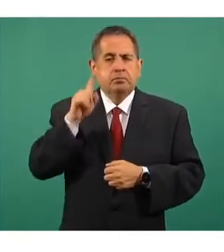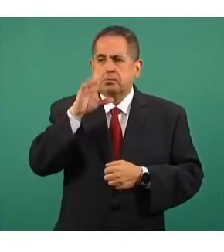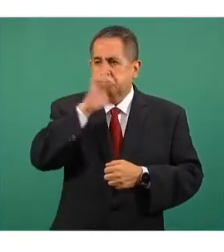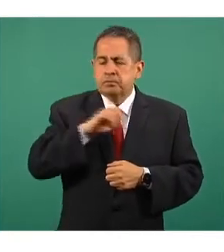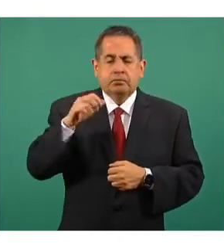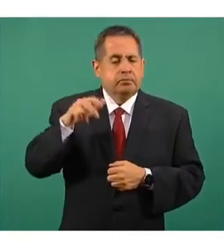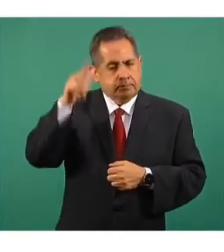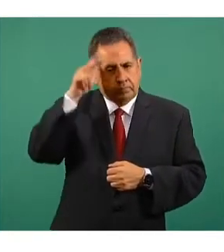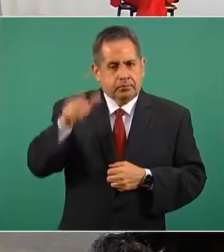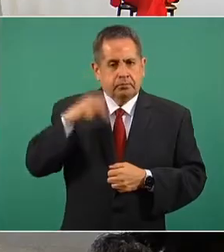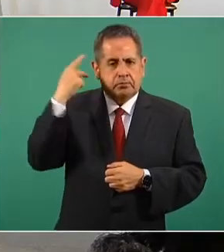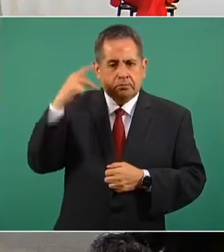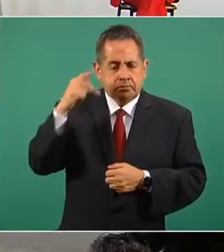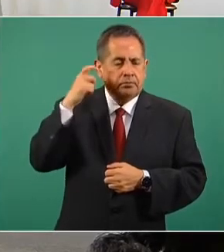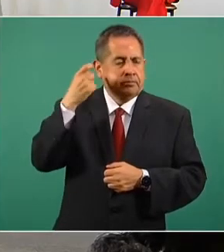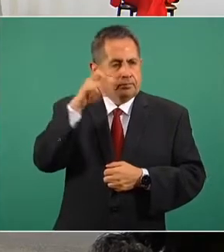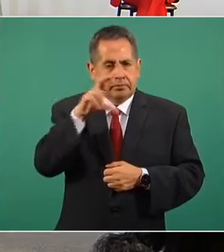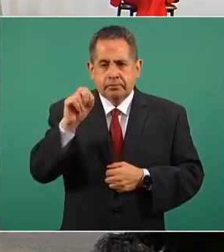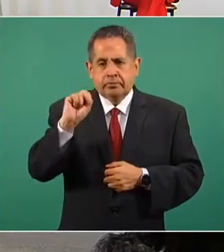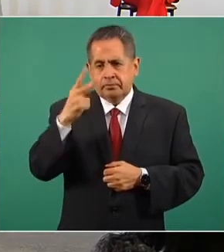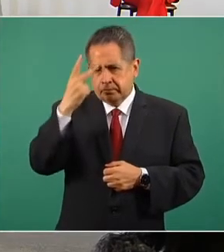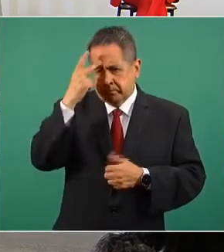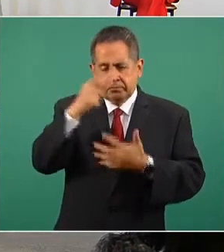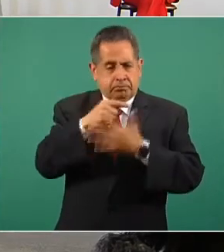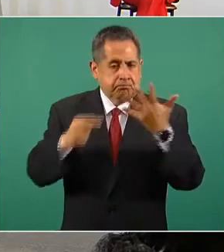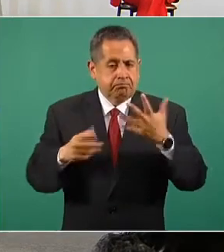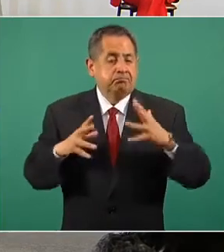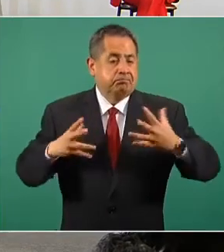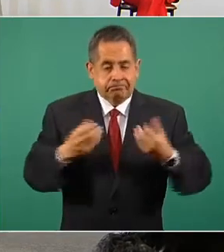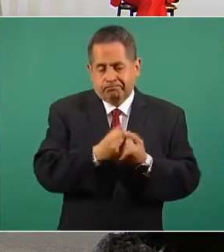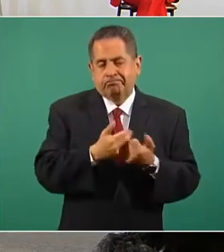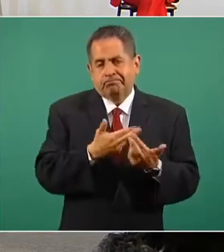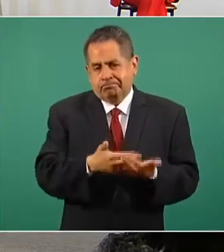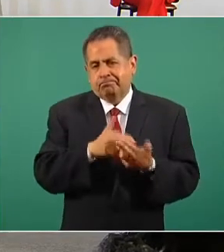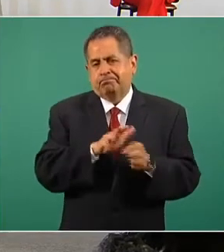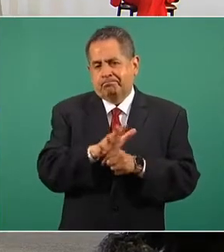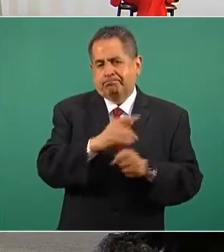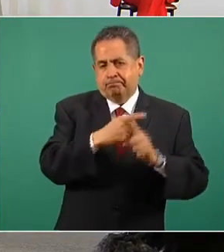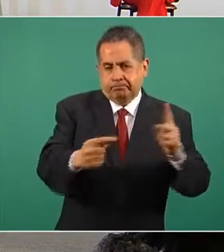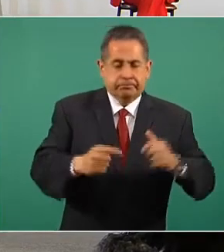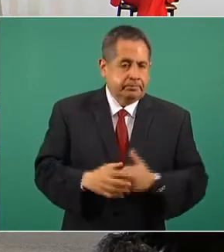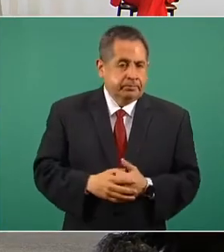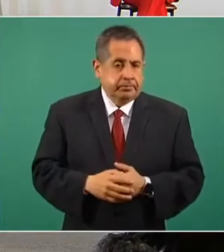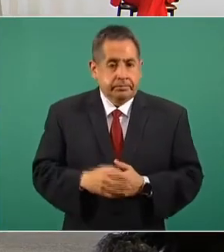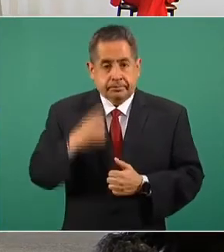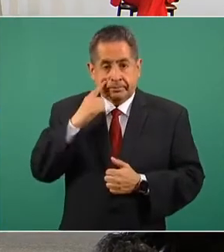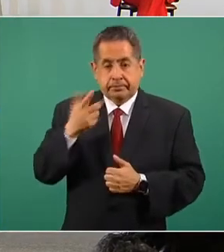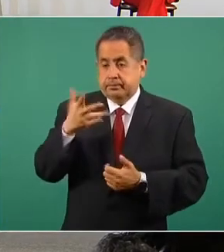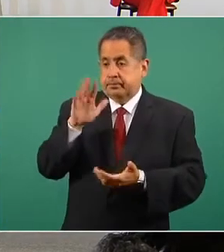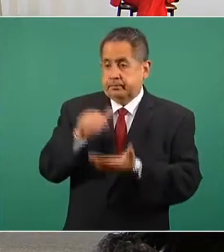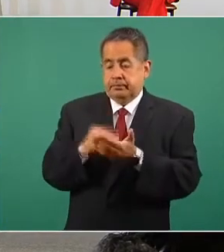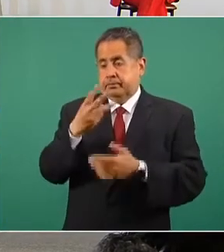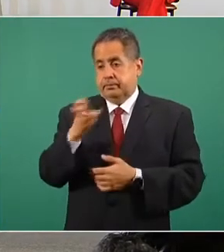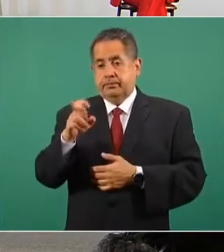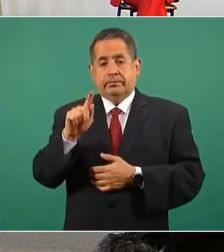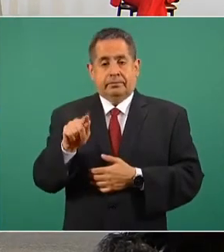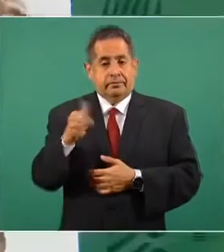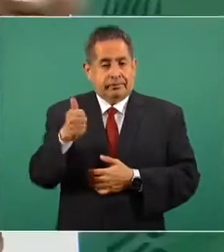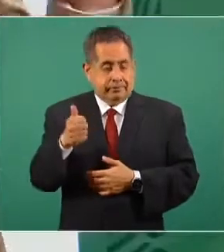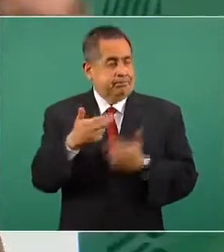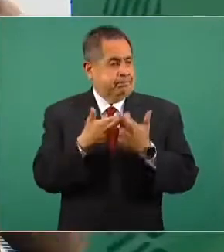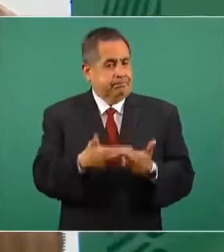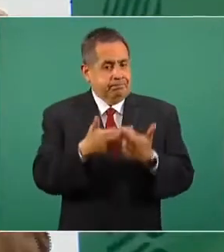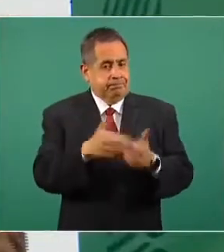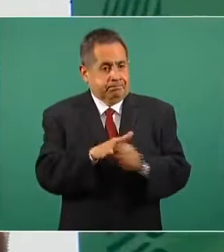Puebla, Querétaro y San Luis Potosí. Y respecto a estas camas, de las 10 mil 376 que se tienen